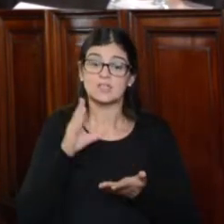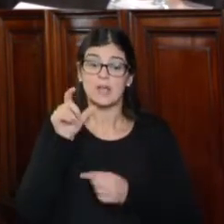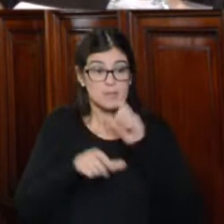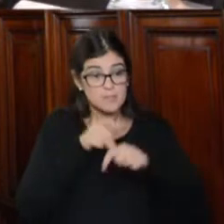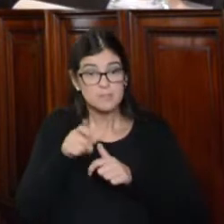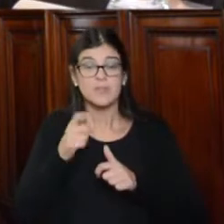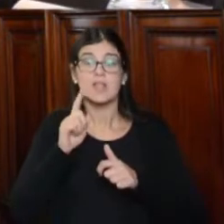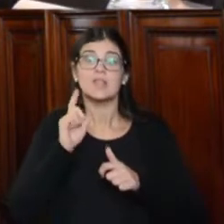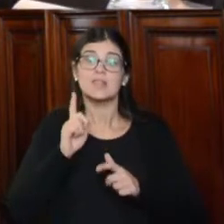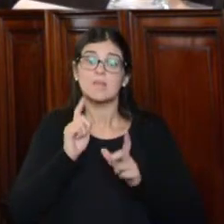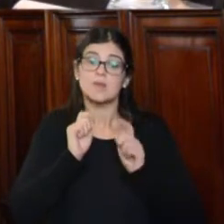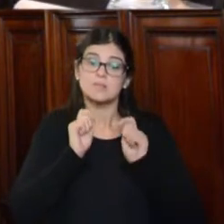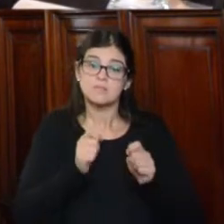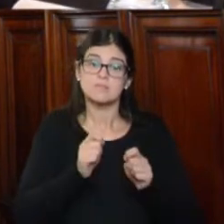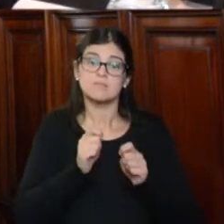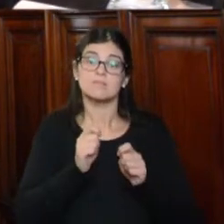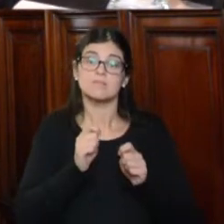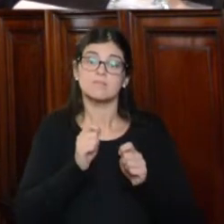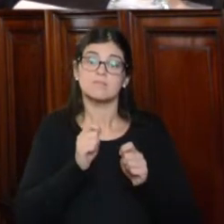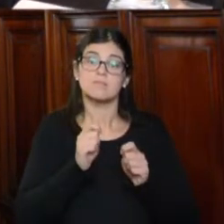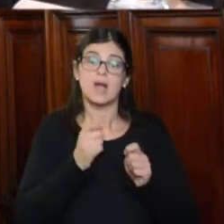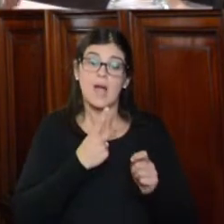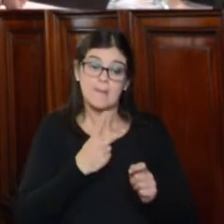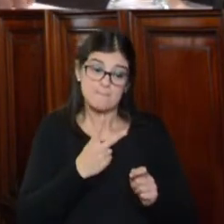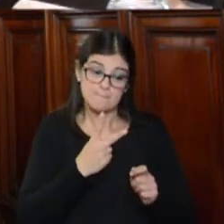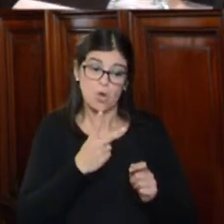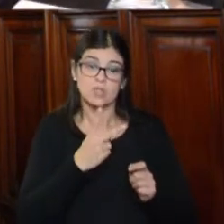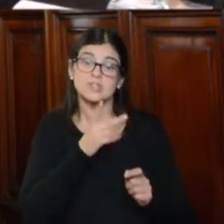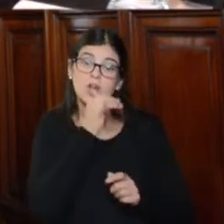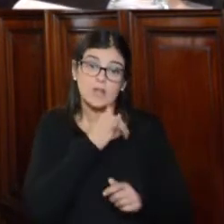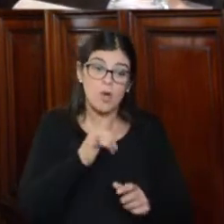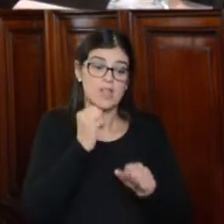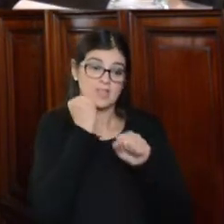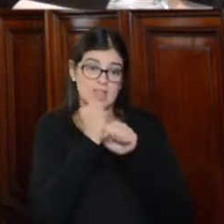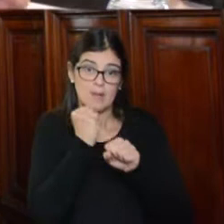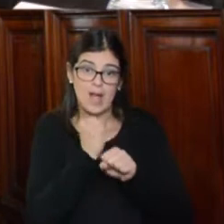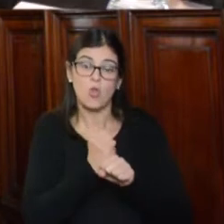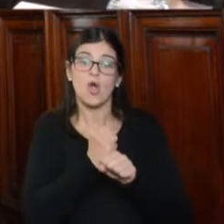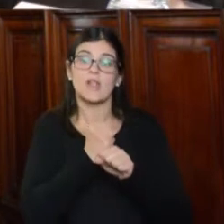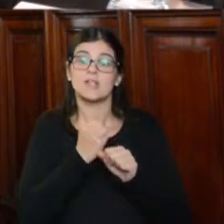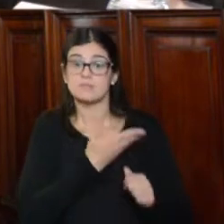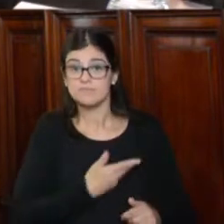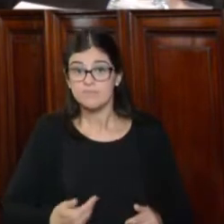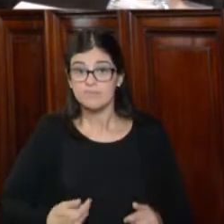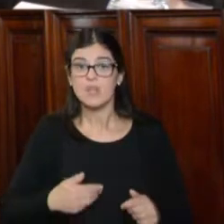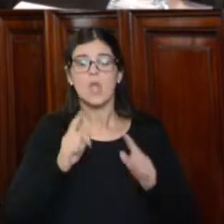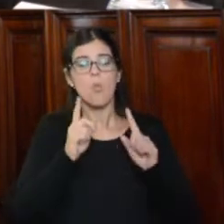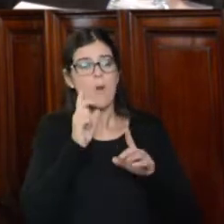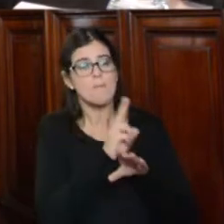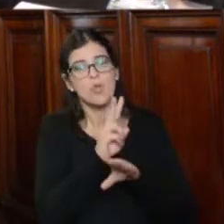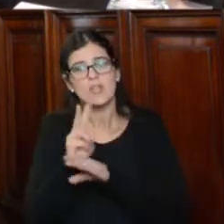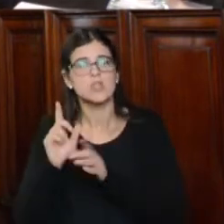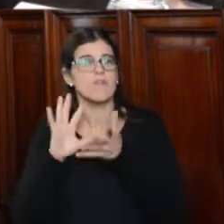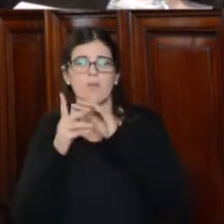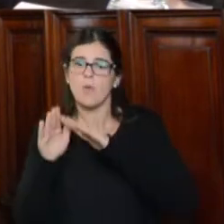merecedores ambos, actores, demandados, trabajadores, empleadores de la igual protección de las